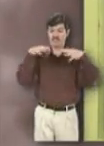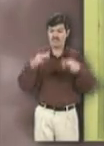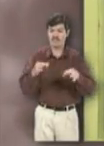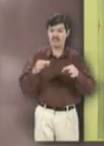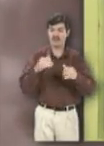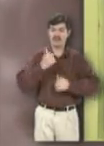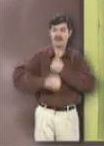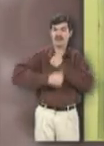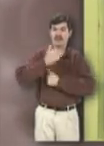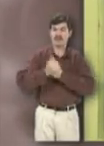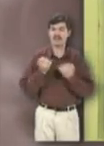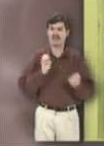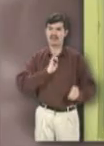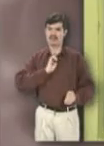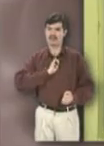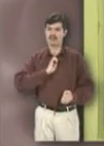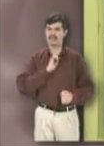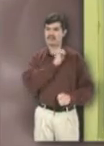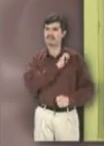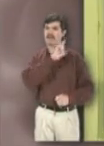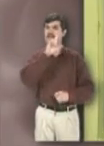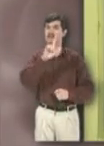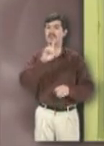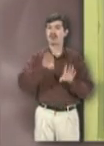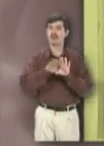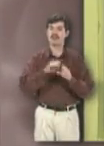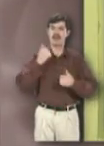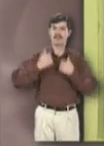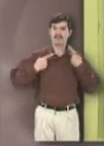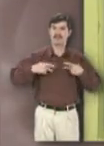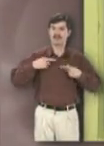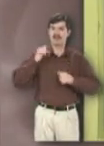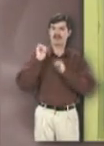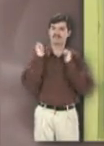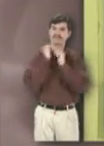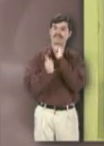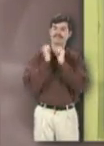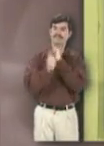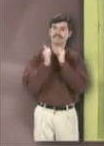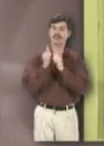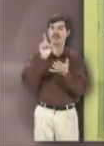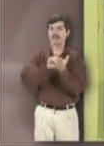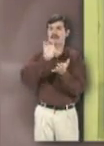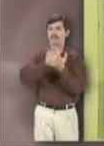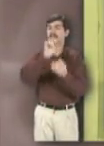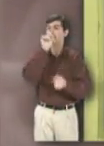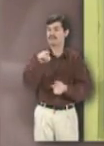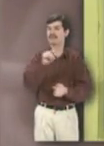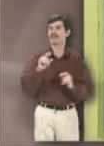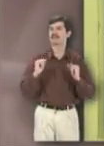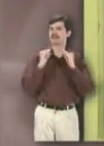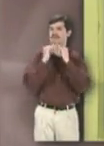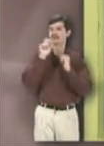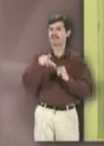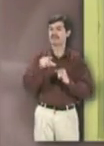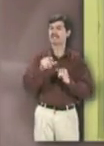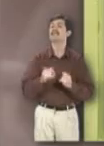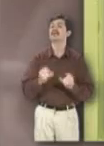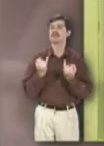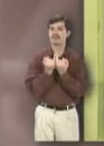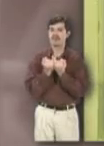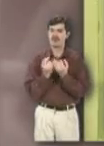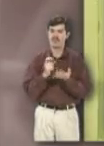Es fundadora de la carrera de entrenadores especializados en atletas discapacitados en la misma institución.